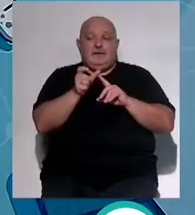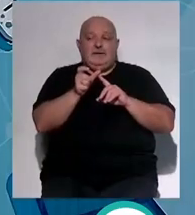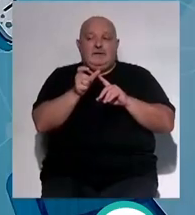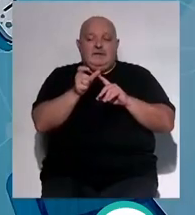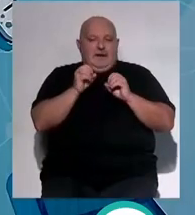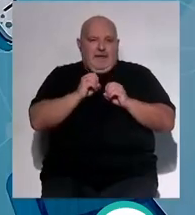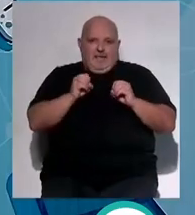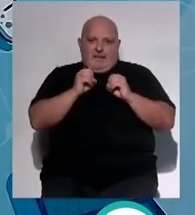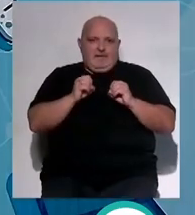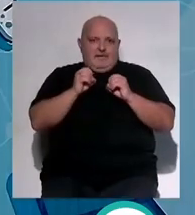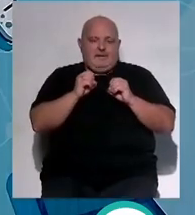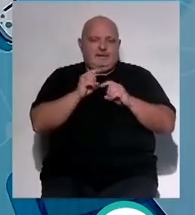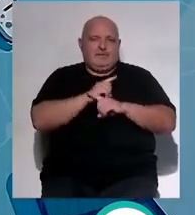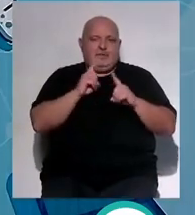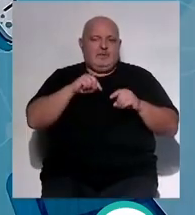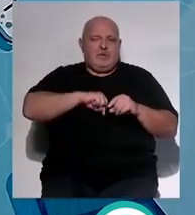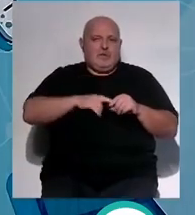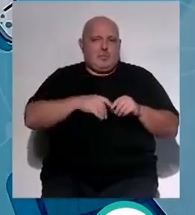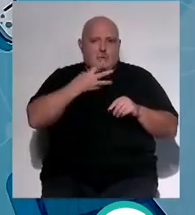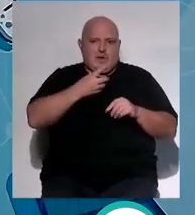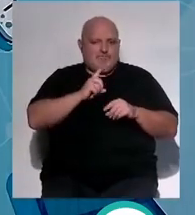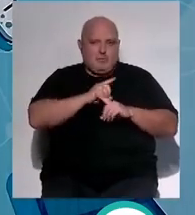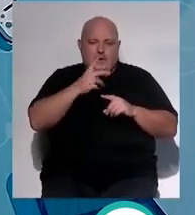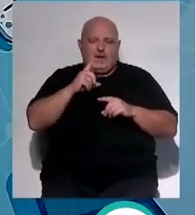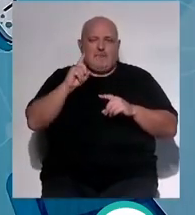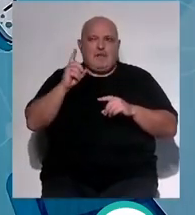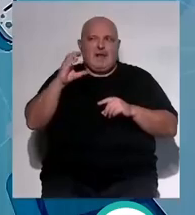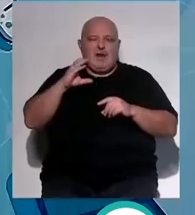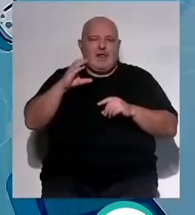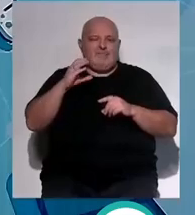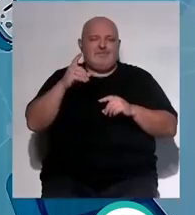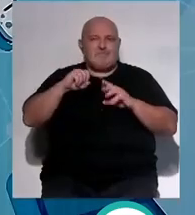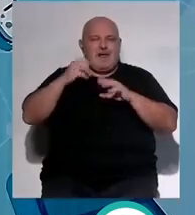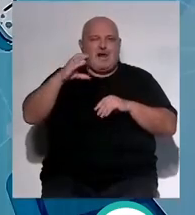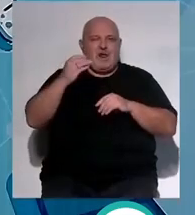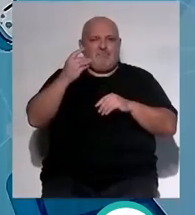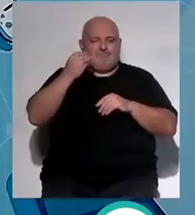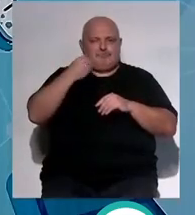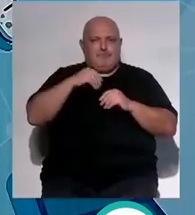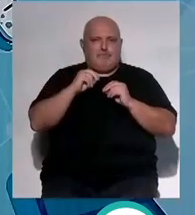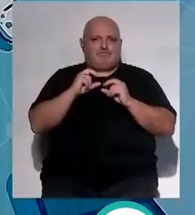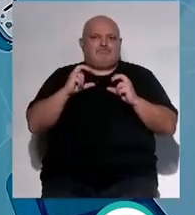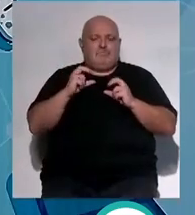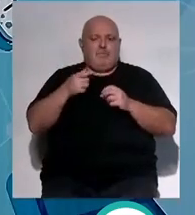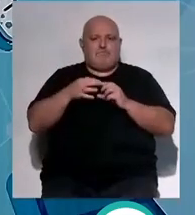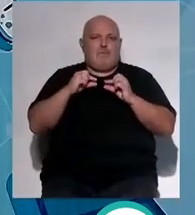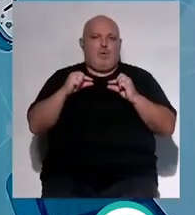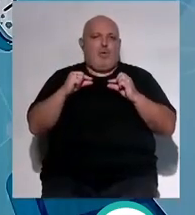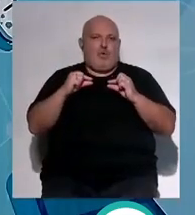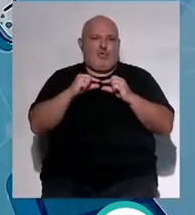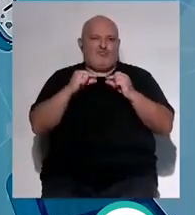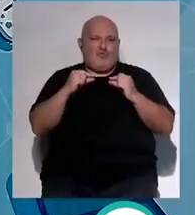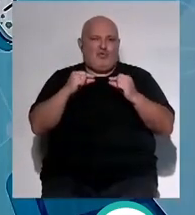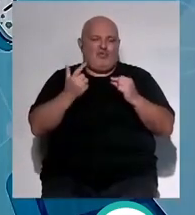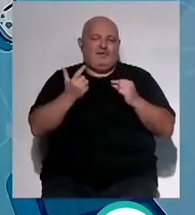nada tiene que ver porque ni son buenas para la digestión ni tienen menos calorías es una de las que más calorías tienen porque además son enormes más gruesas suelen ser